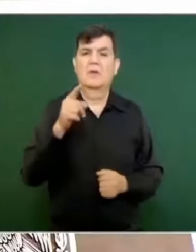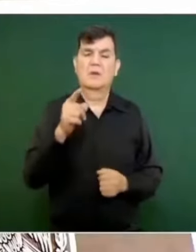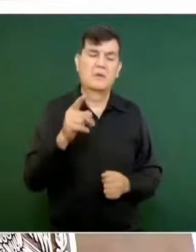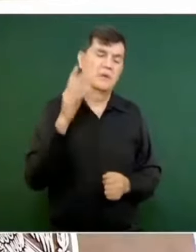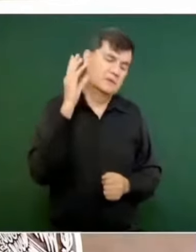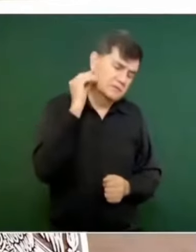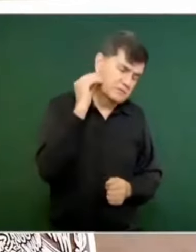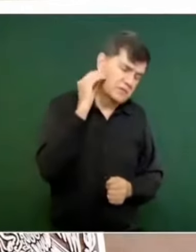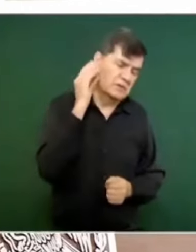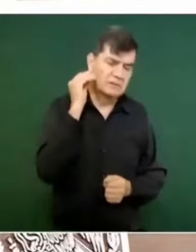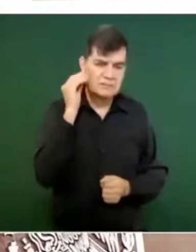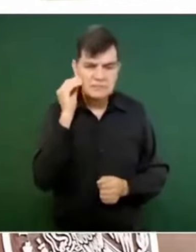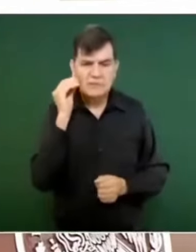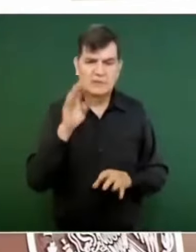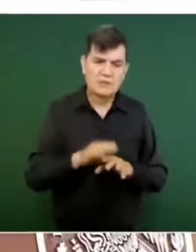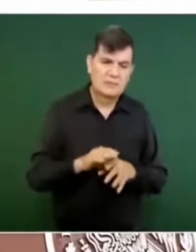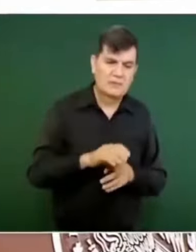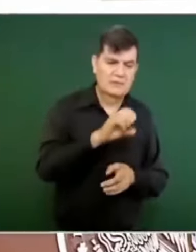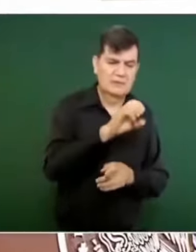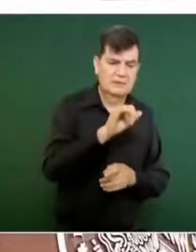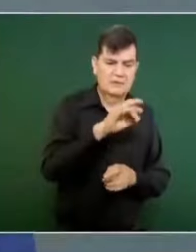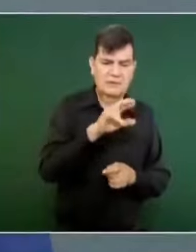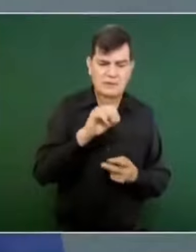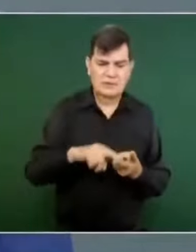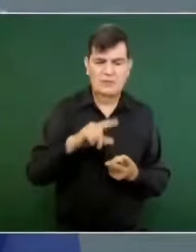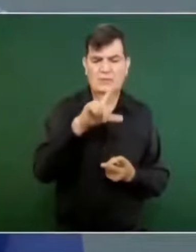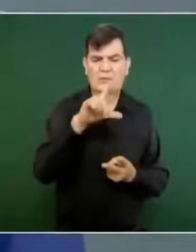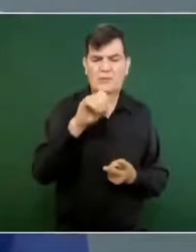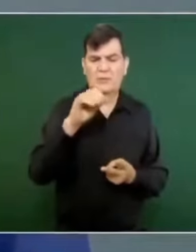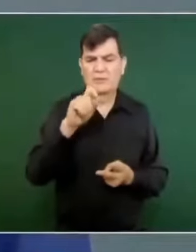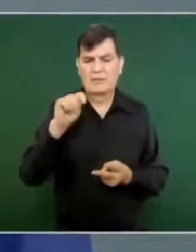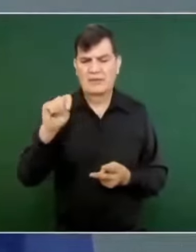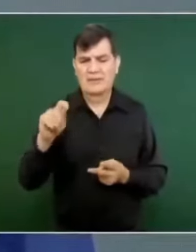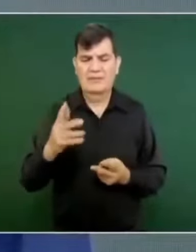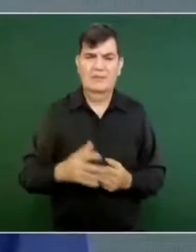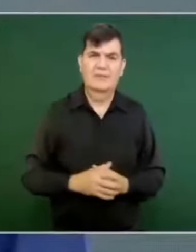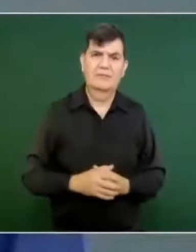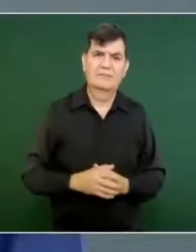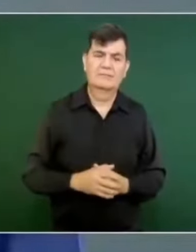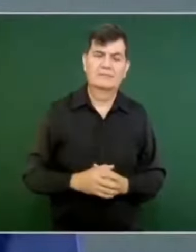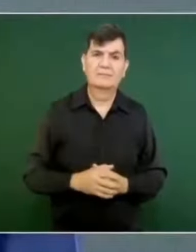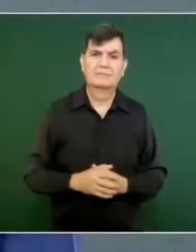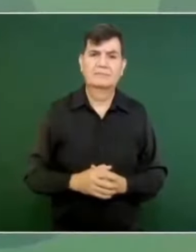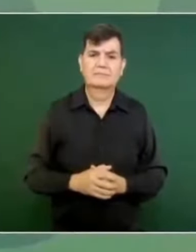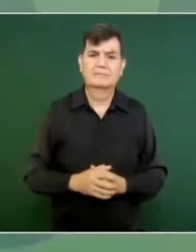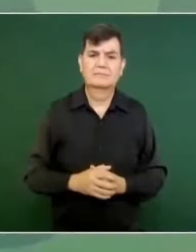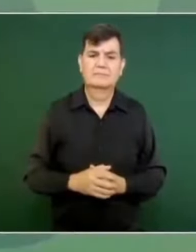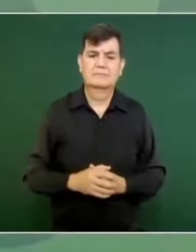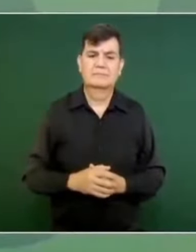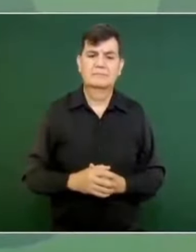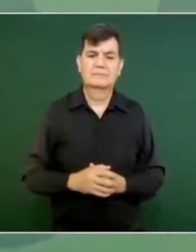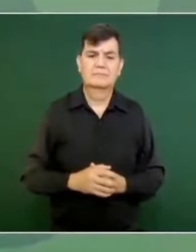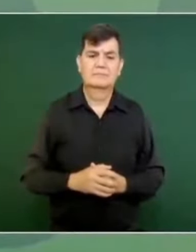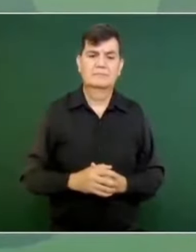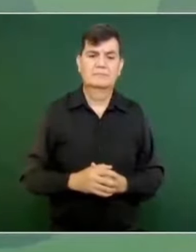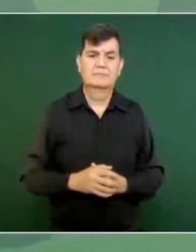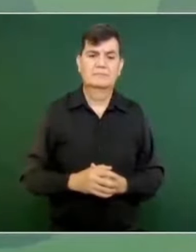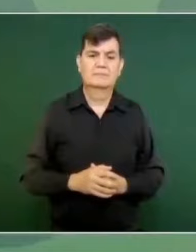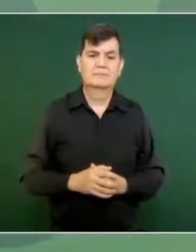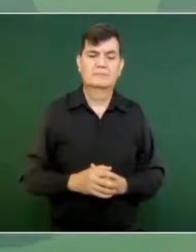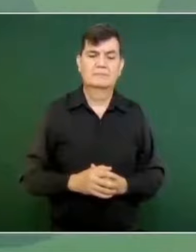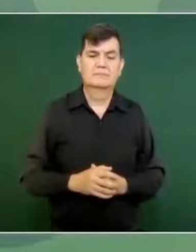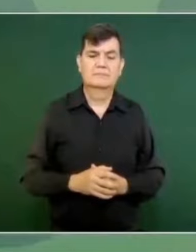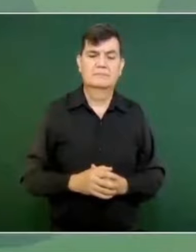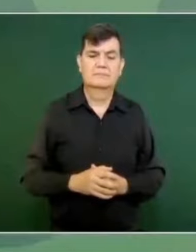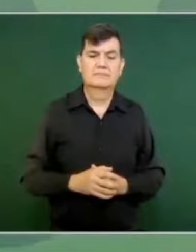a Ciro y a Lorete… no